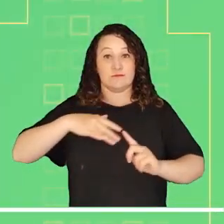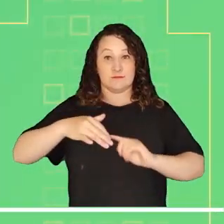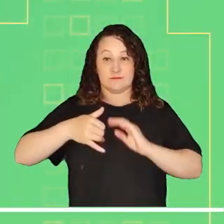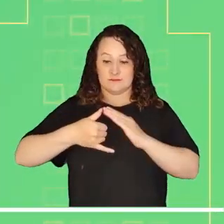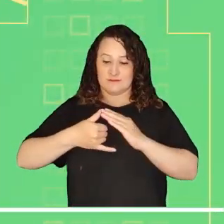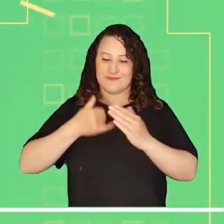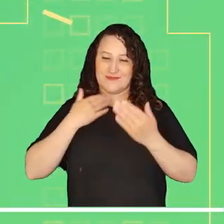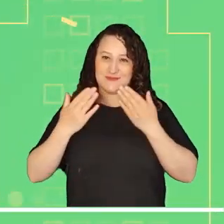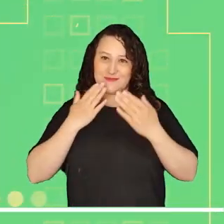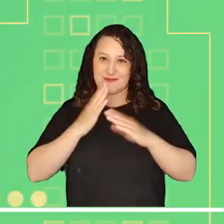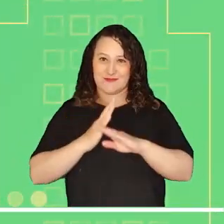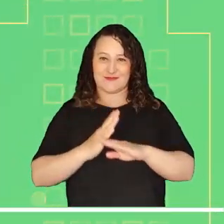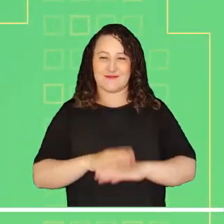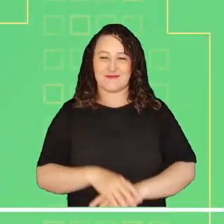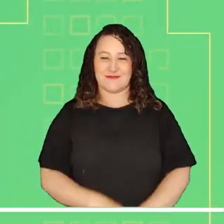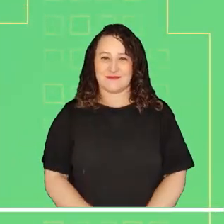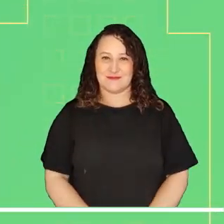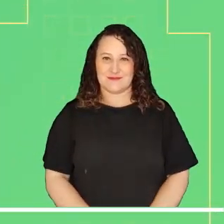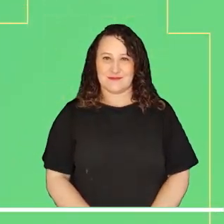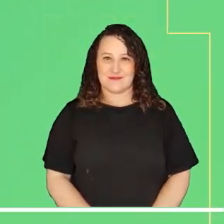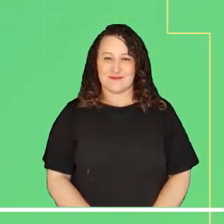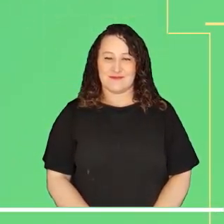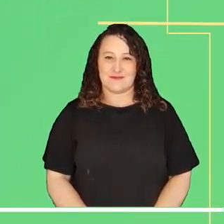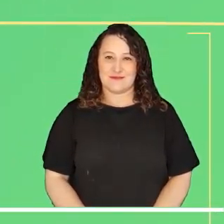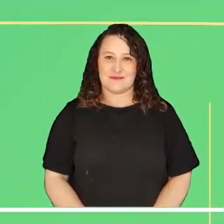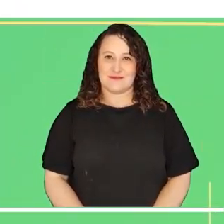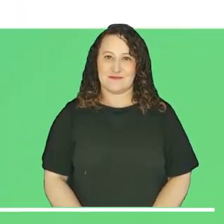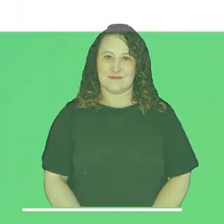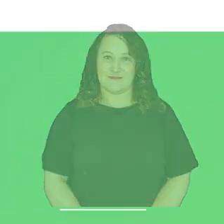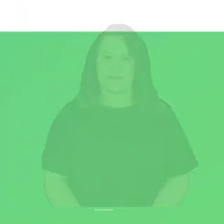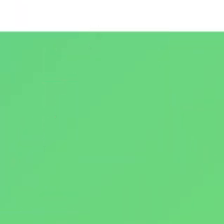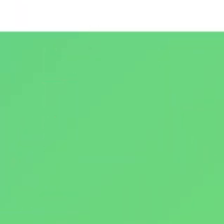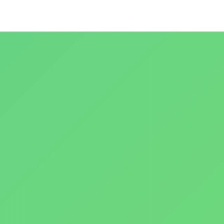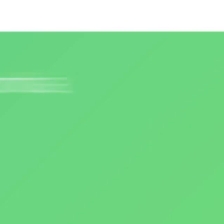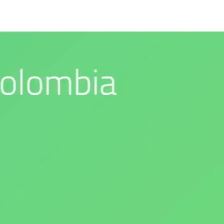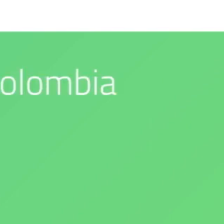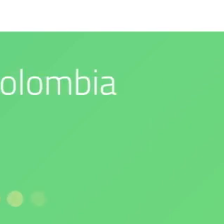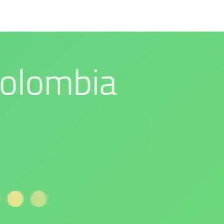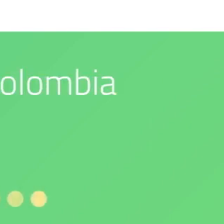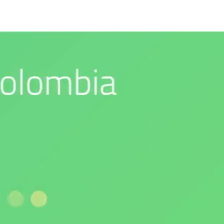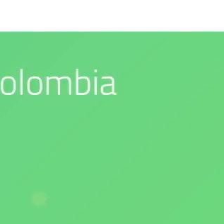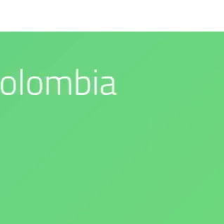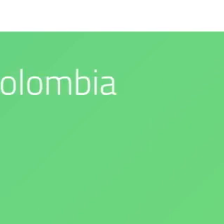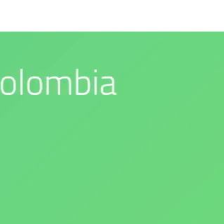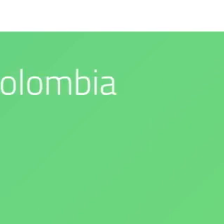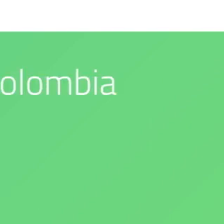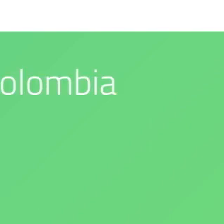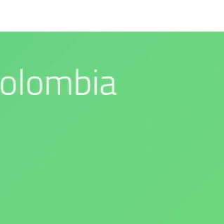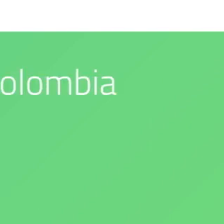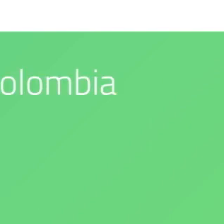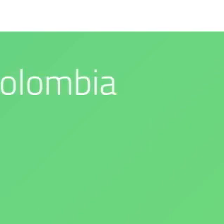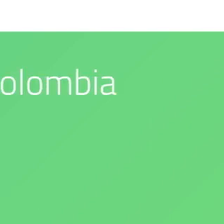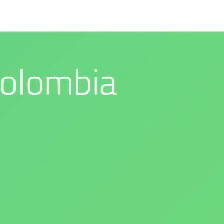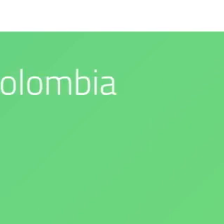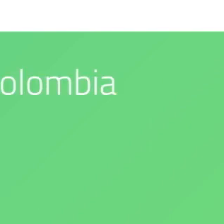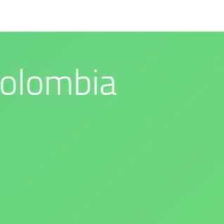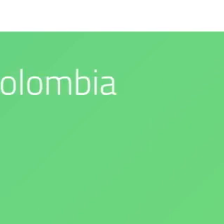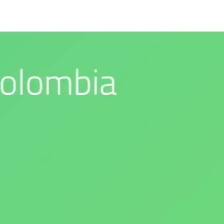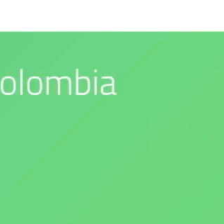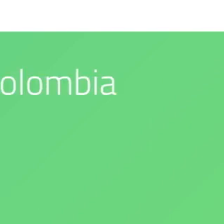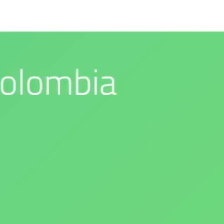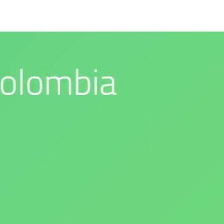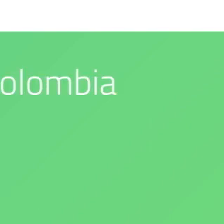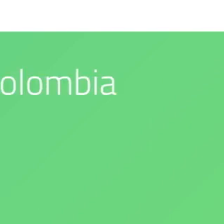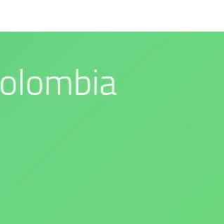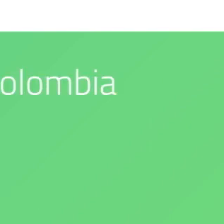Síguenos en nuestras redes sociales. Nuestro compromiso es con el medio ambiente. IDEAM es confianza y prevención.